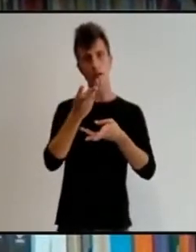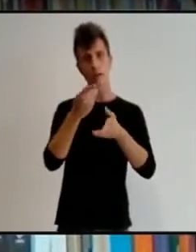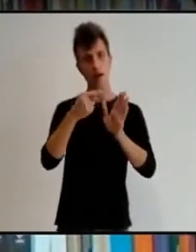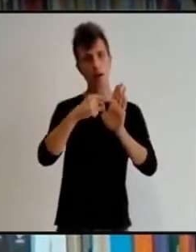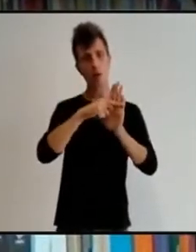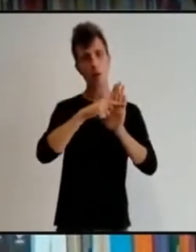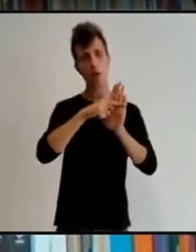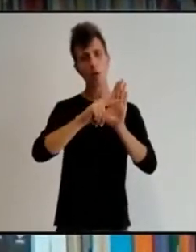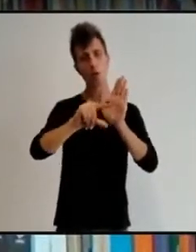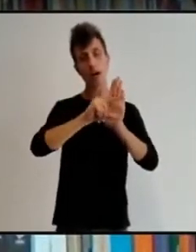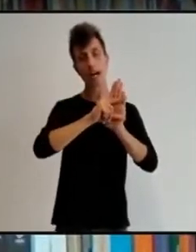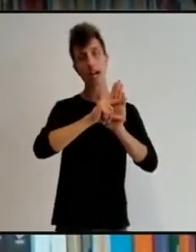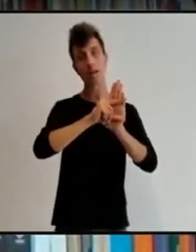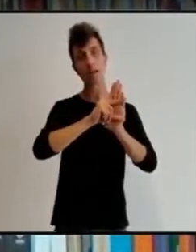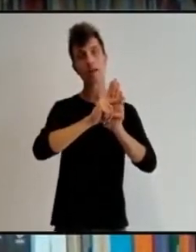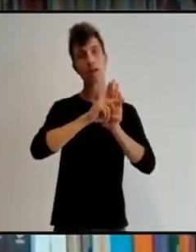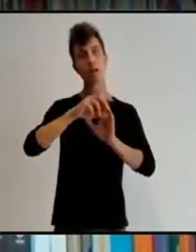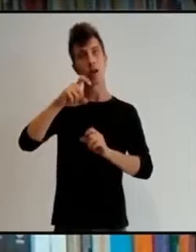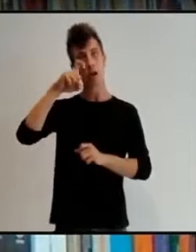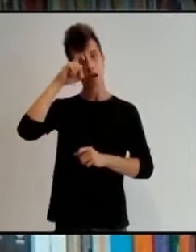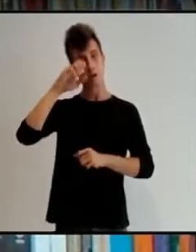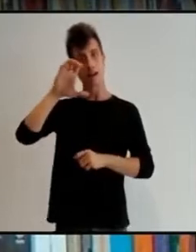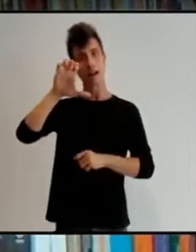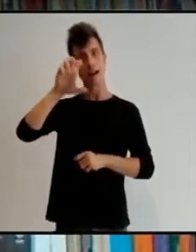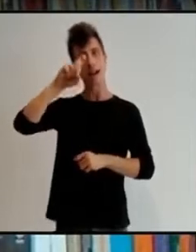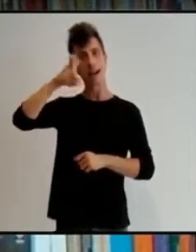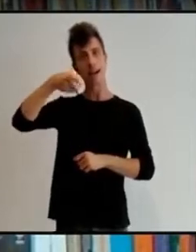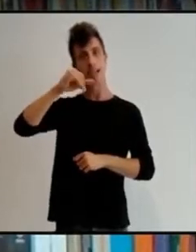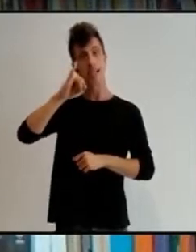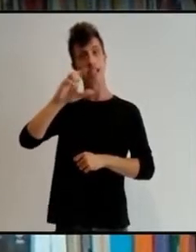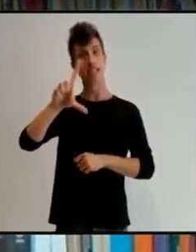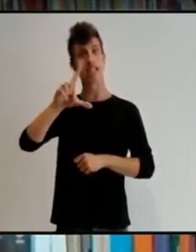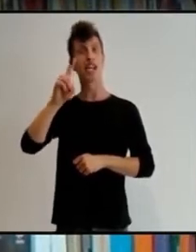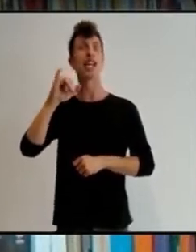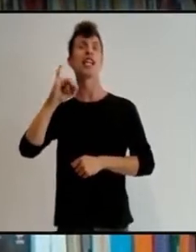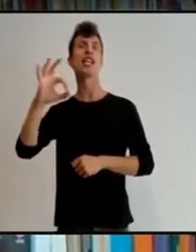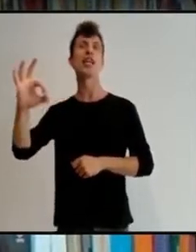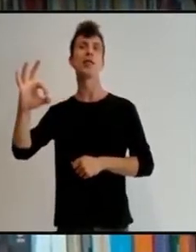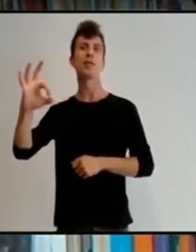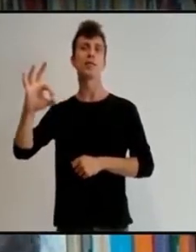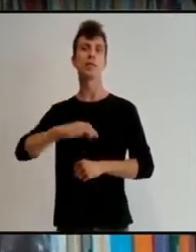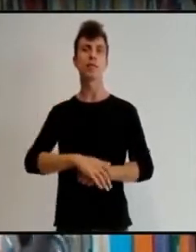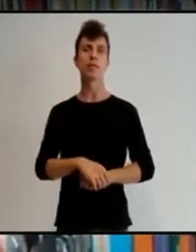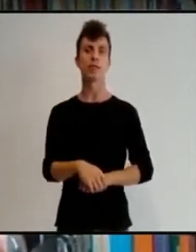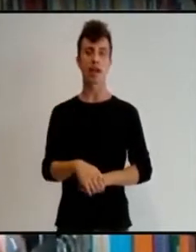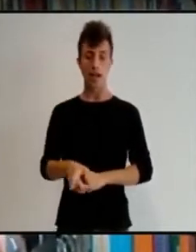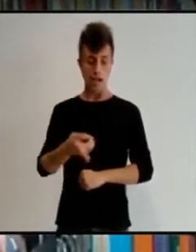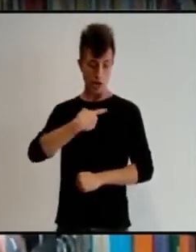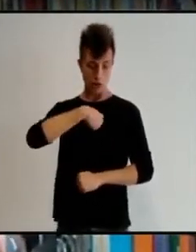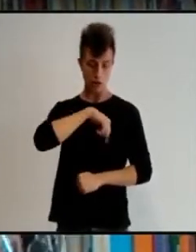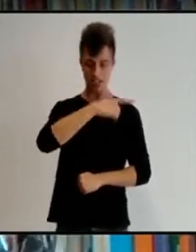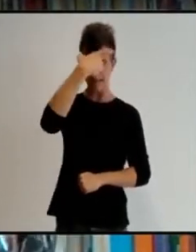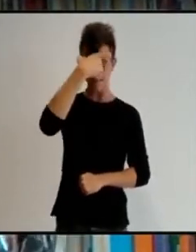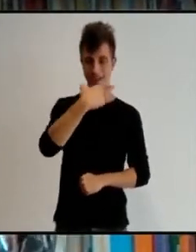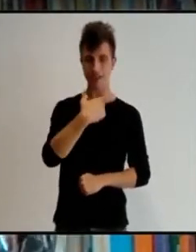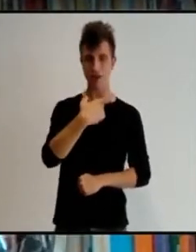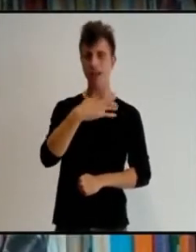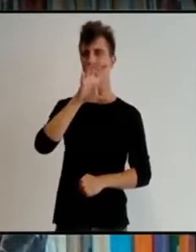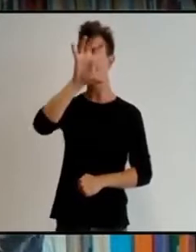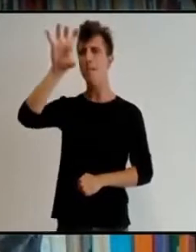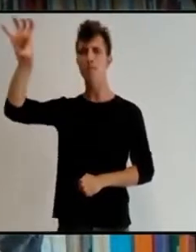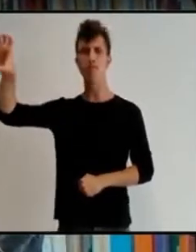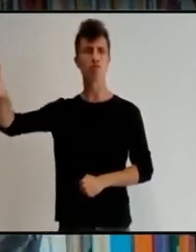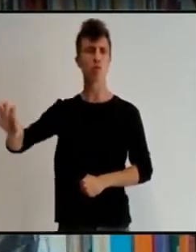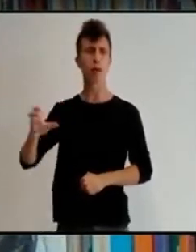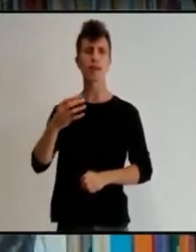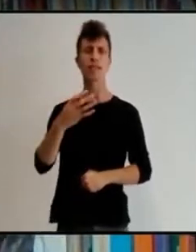Y eso lo hemos logrado las personas que hemos trabajado en más de 40 países del mundo para que las voces de las